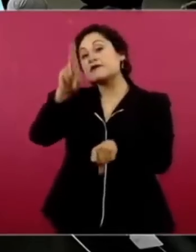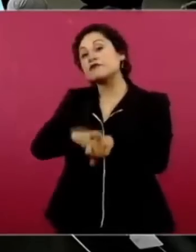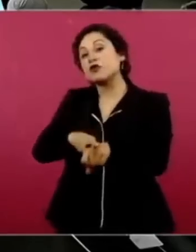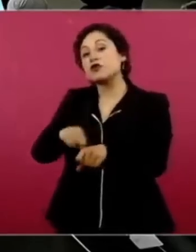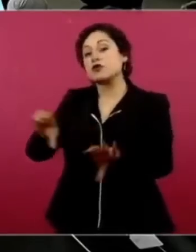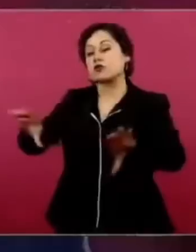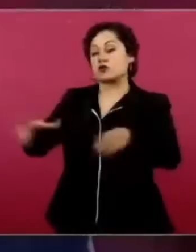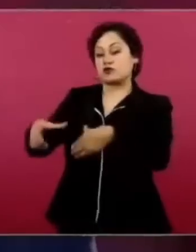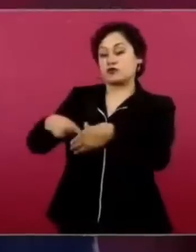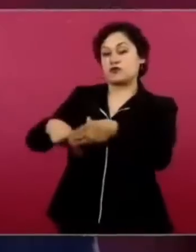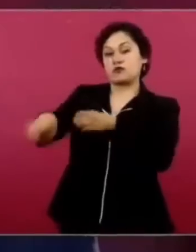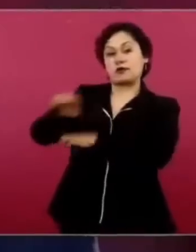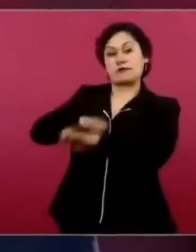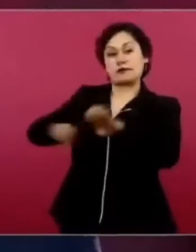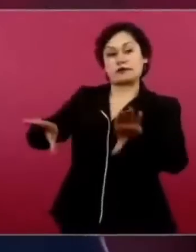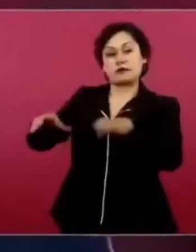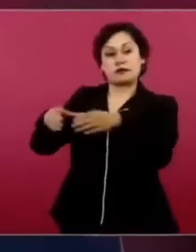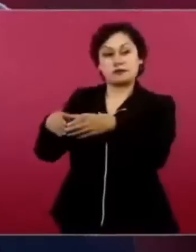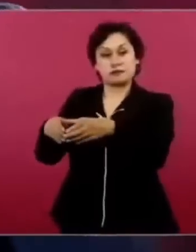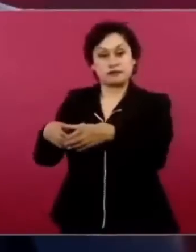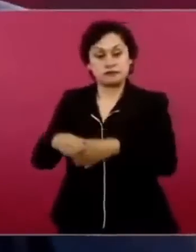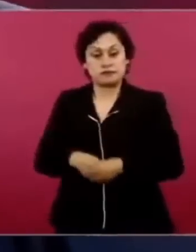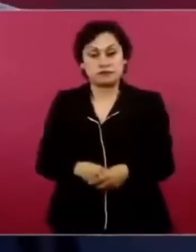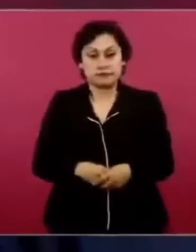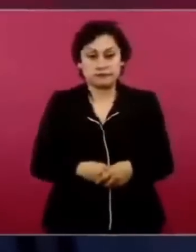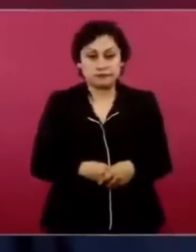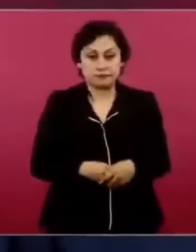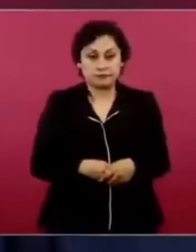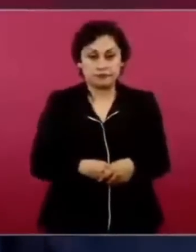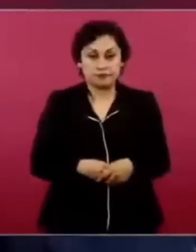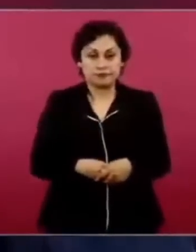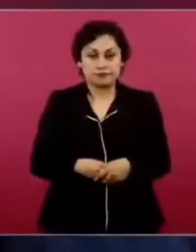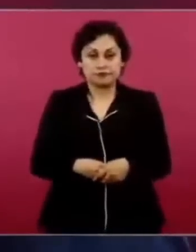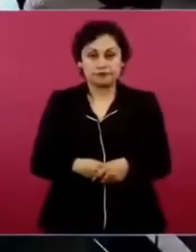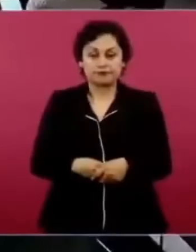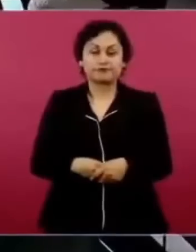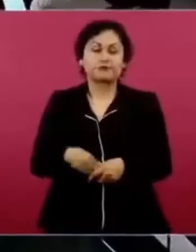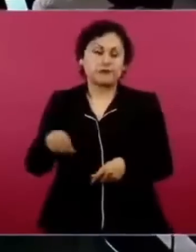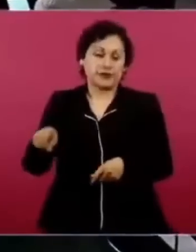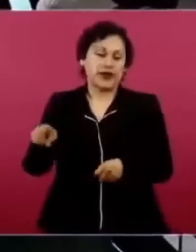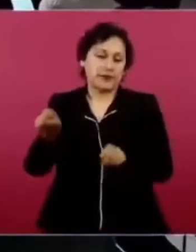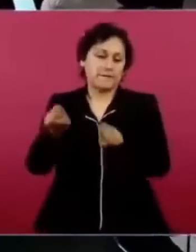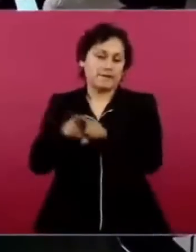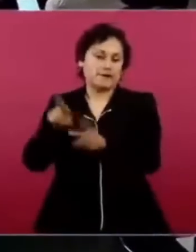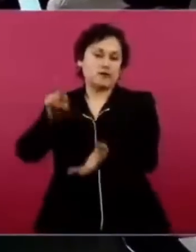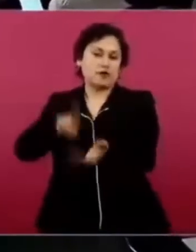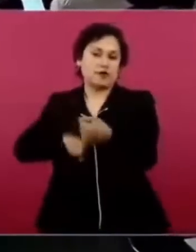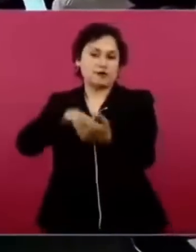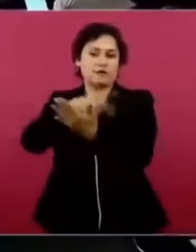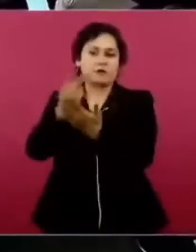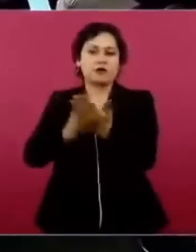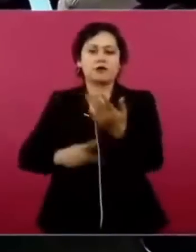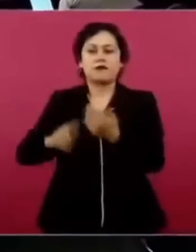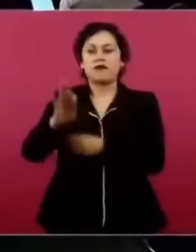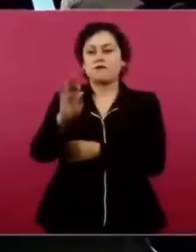del FOAPROA, que antes tenía otro nombre.